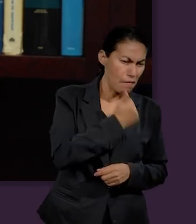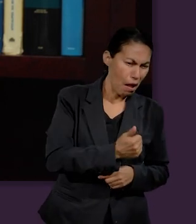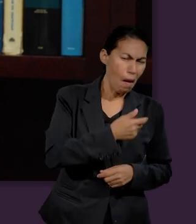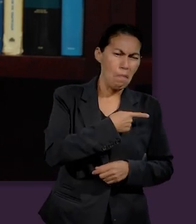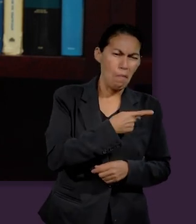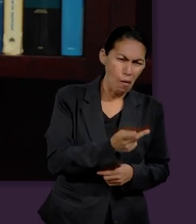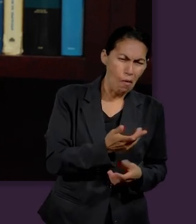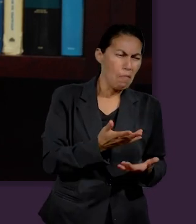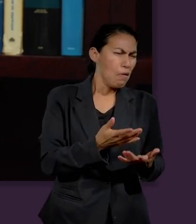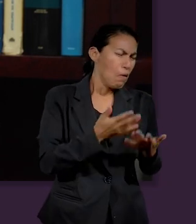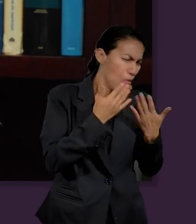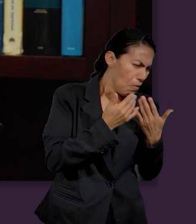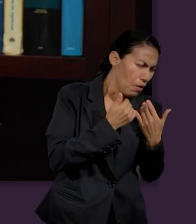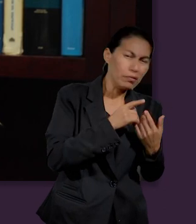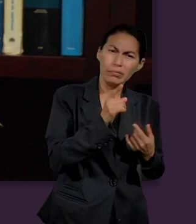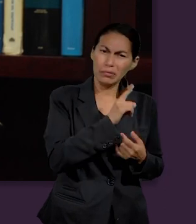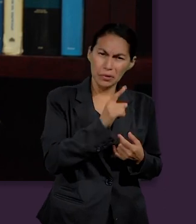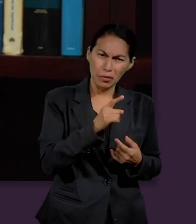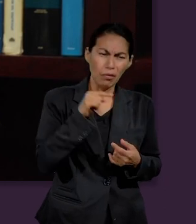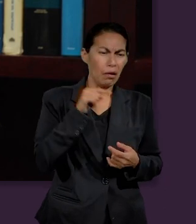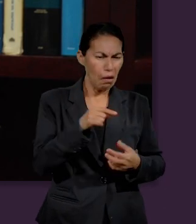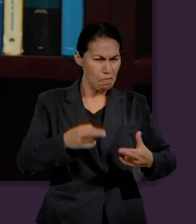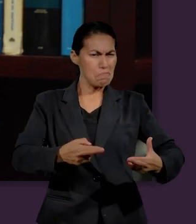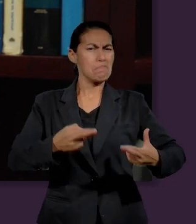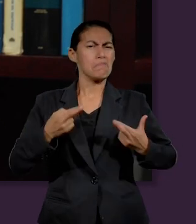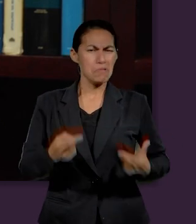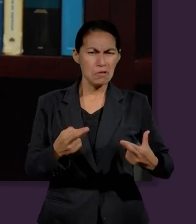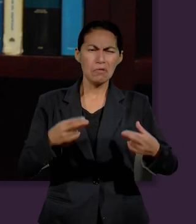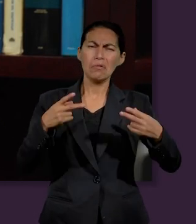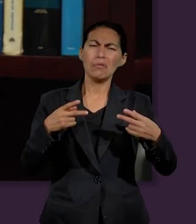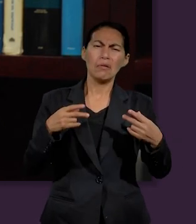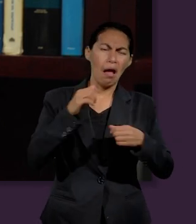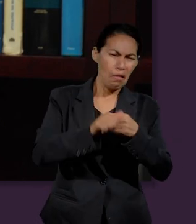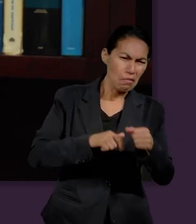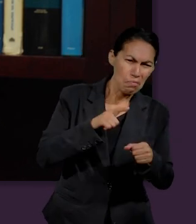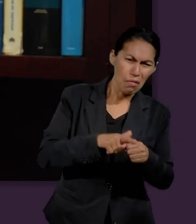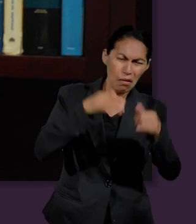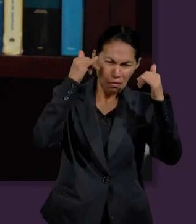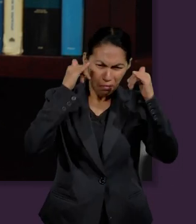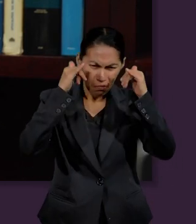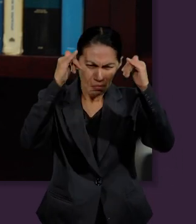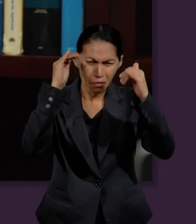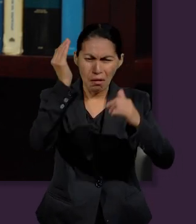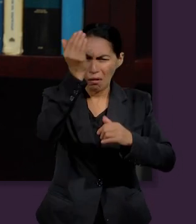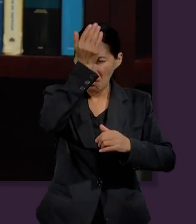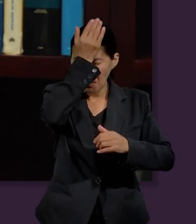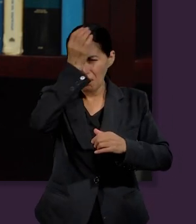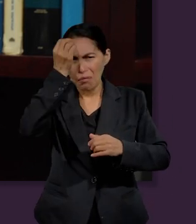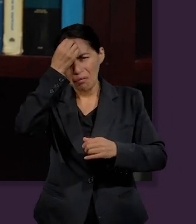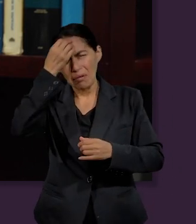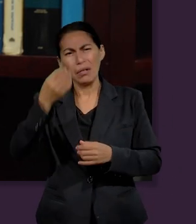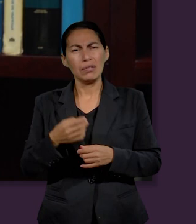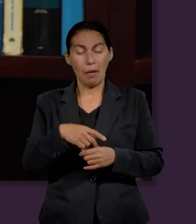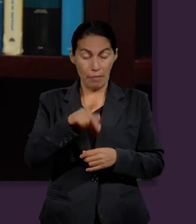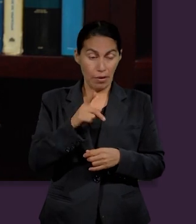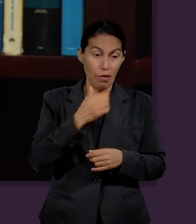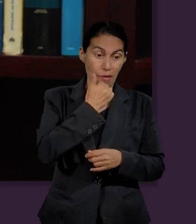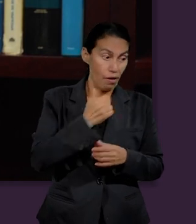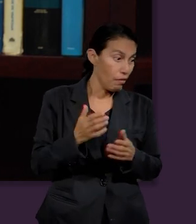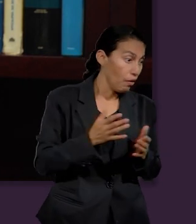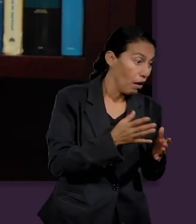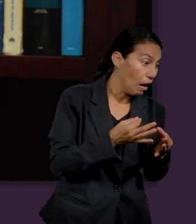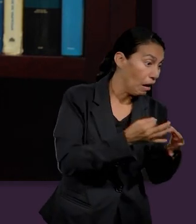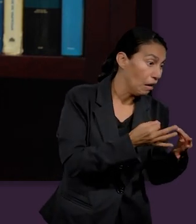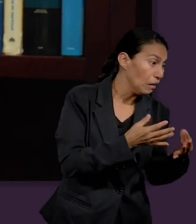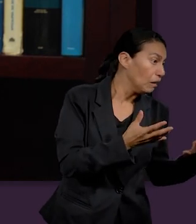dificultades, fue un hombre que tenía todas las comodidades y lujos que se puede dar un hombre con ganado en aquella época. Pero